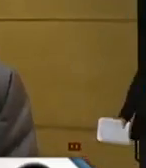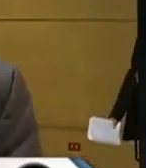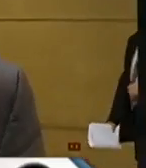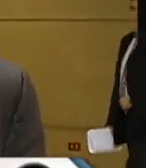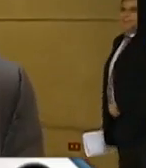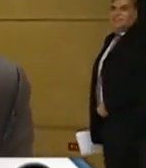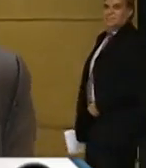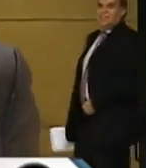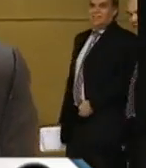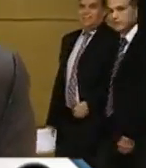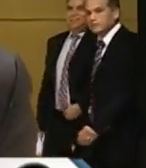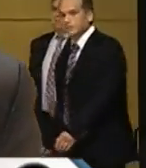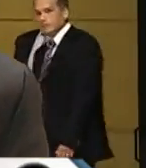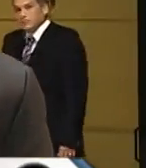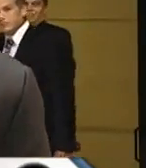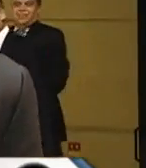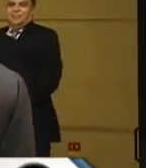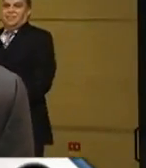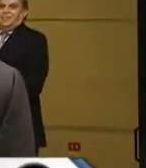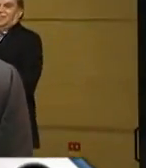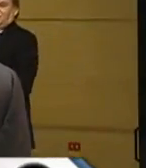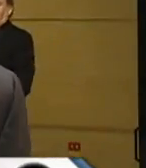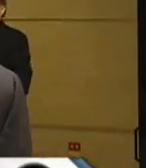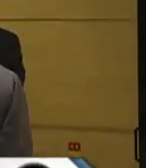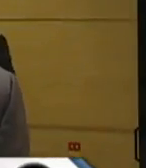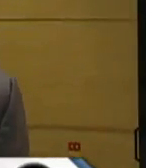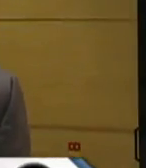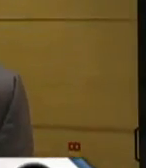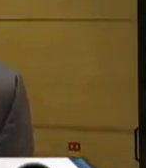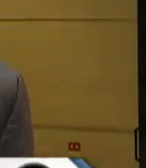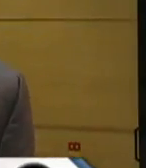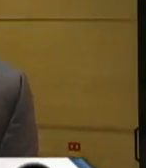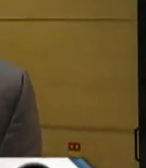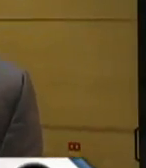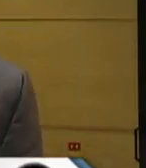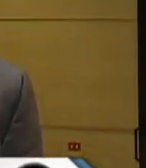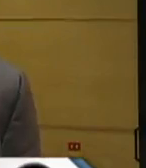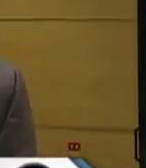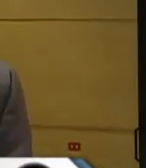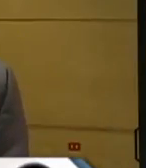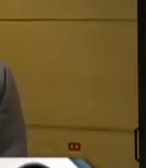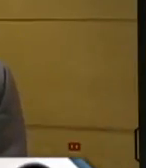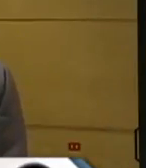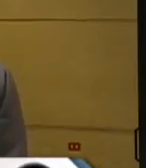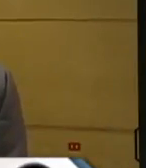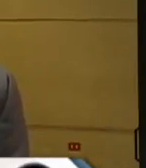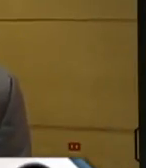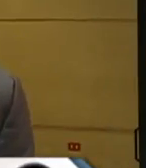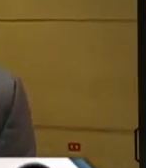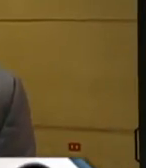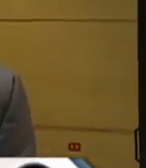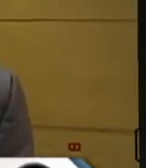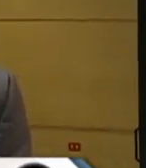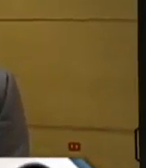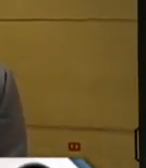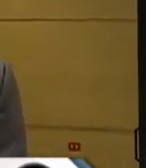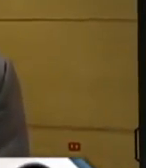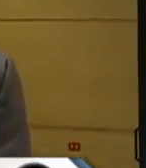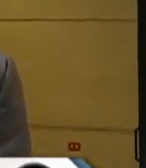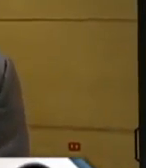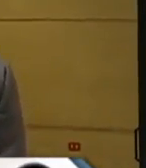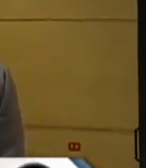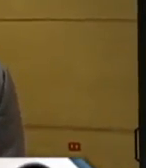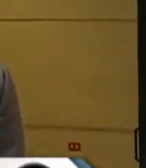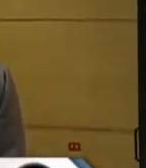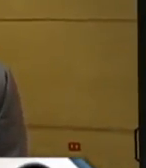no ha ocurrido así voté a favor porque creo que es una reparación menor pero le insisto creo que la forma de legislarse no fue la correcta y